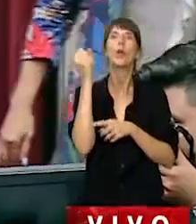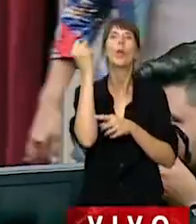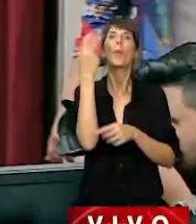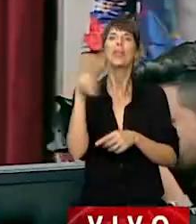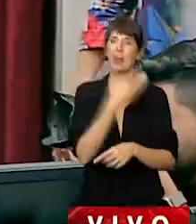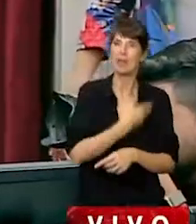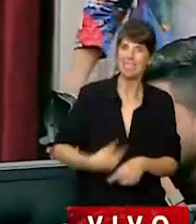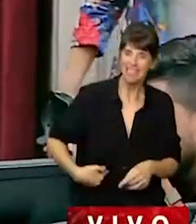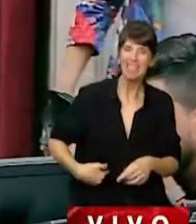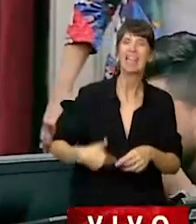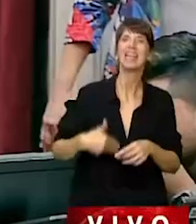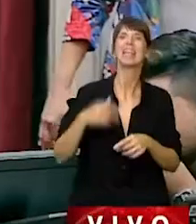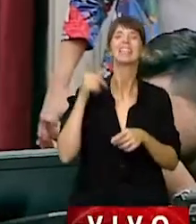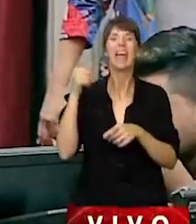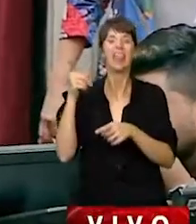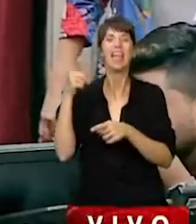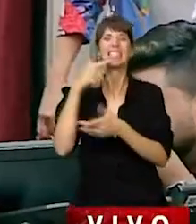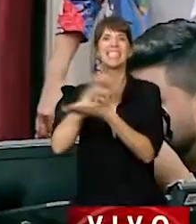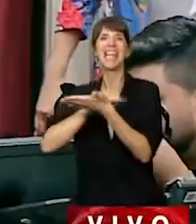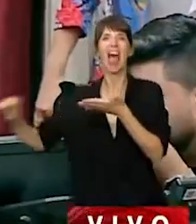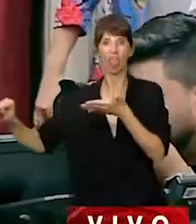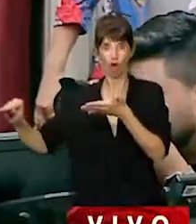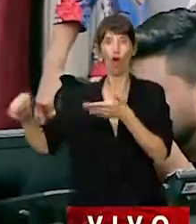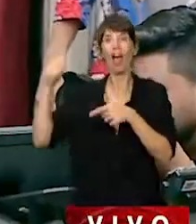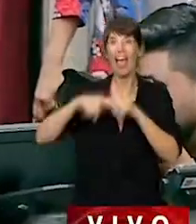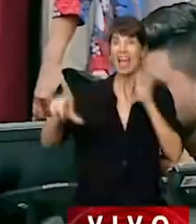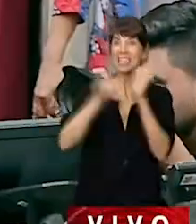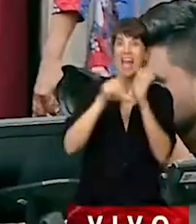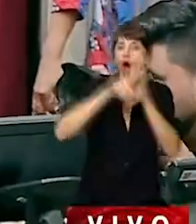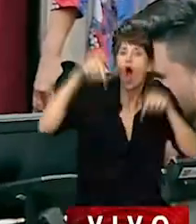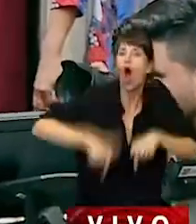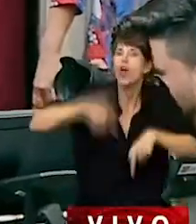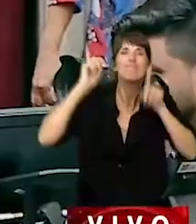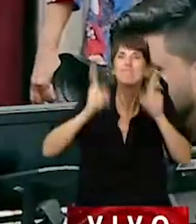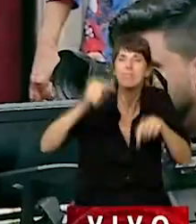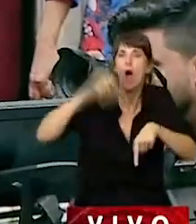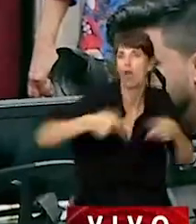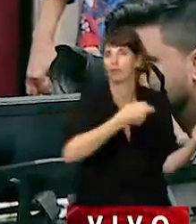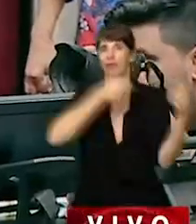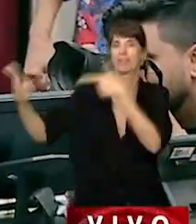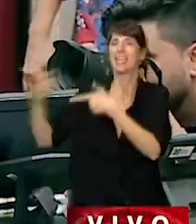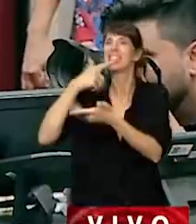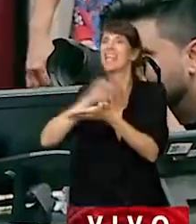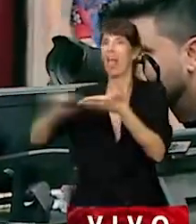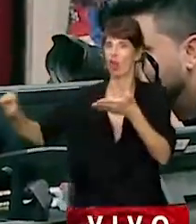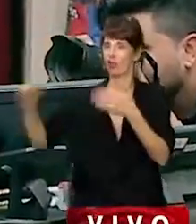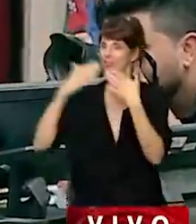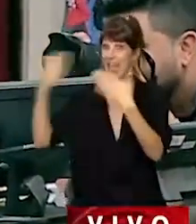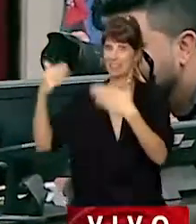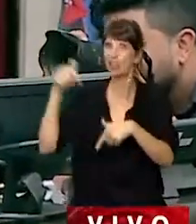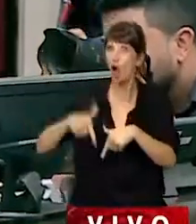y Presidenta del Honorable Senado de la Nación, esta ley será girada hoy mismo al Honorable Senado. Gracias.